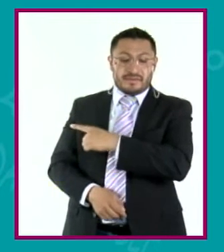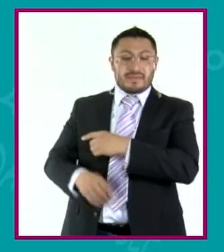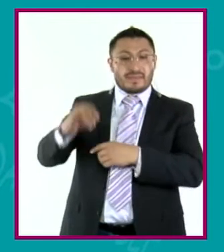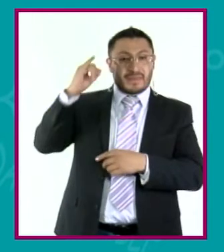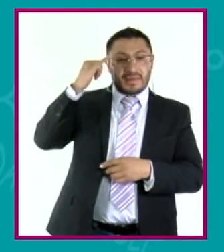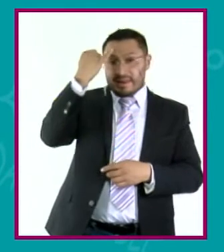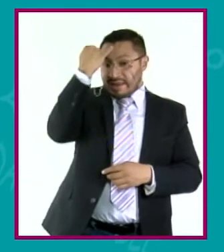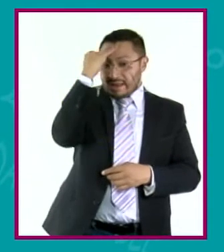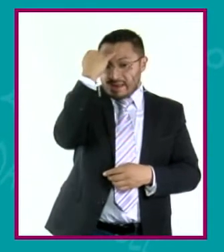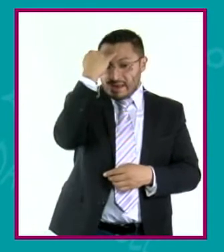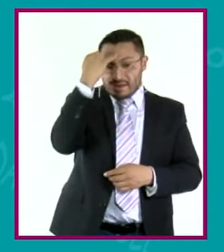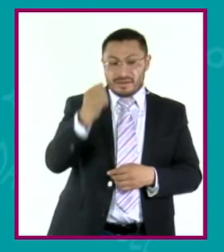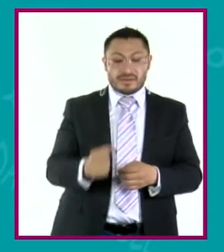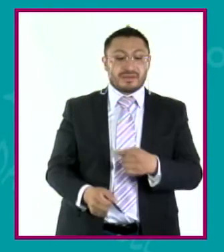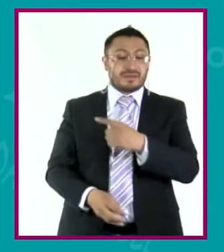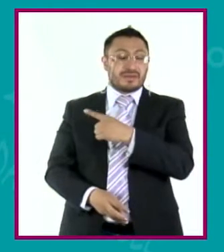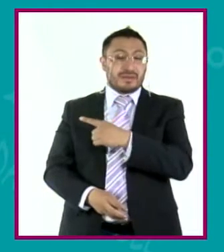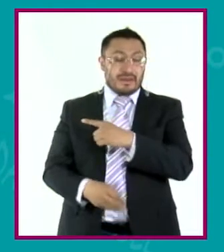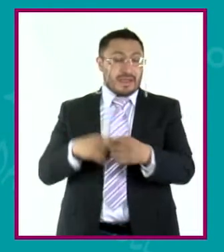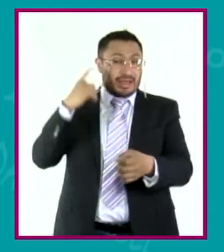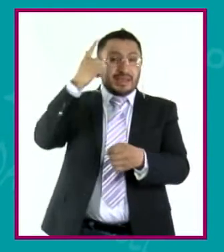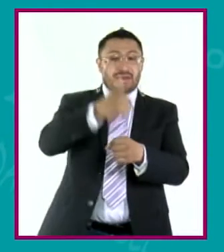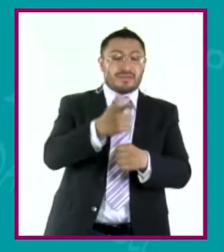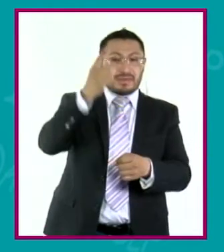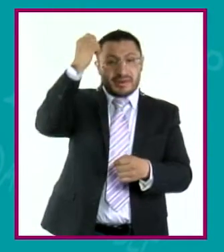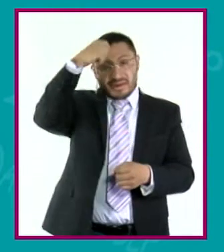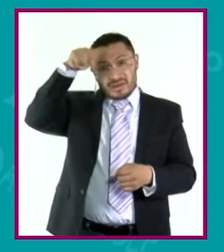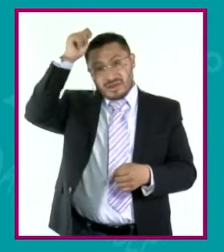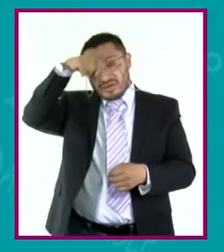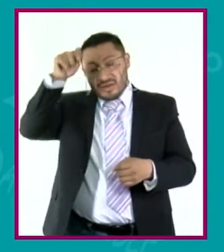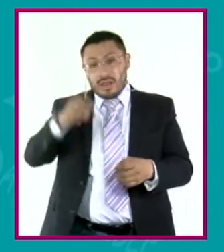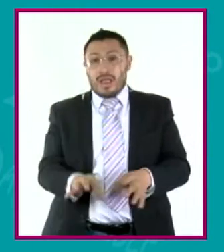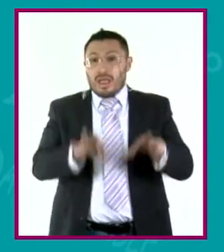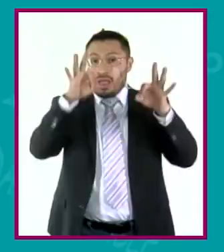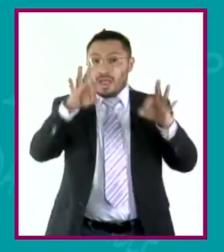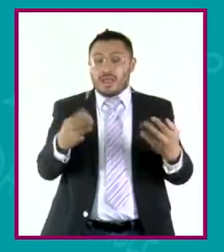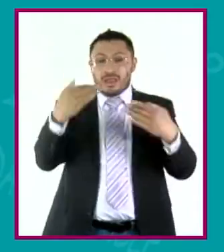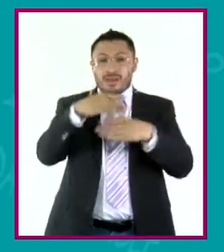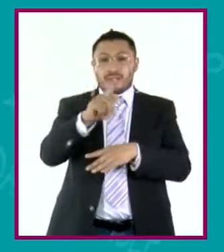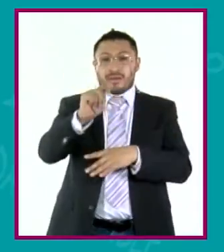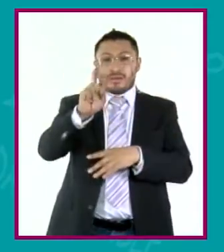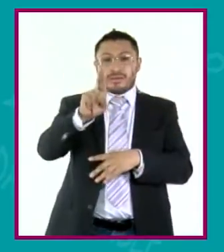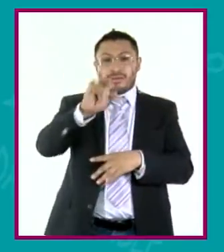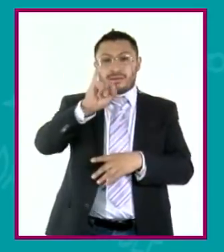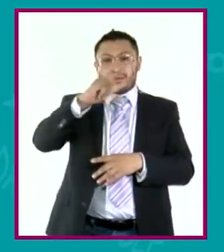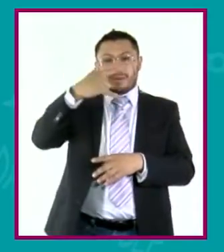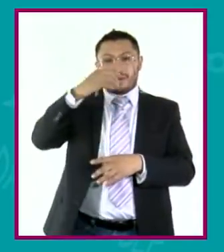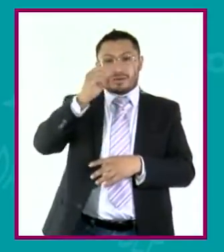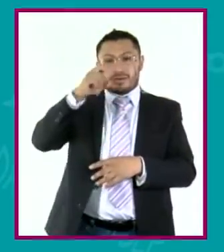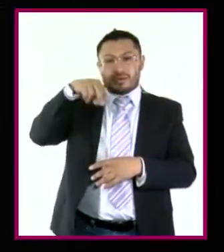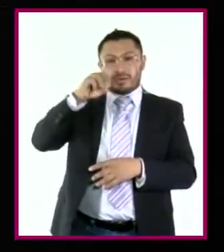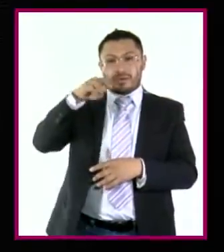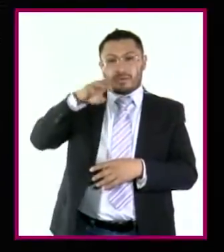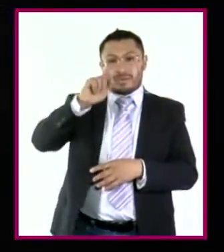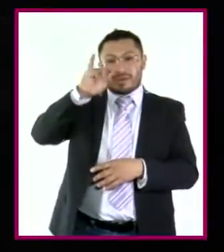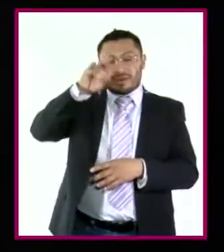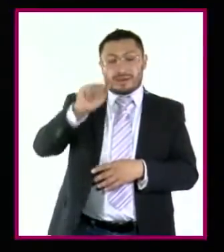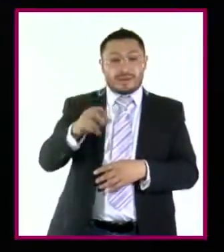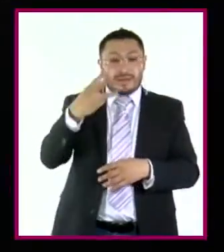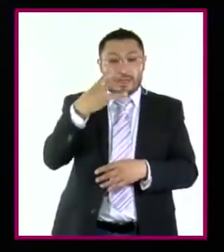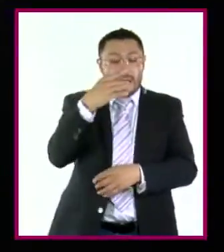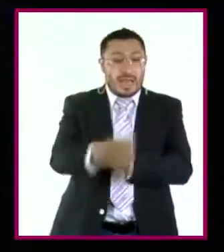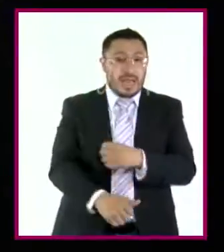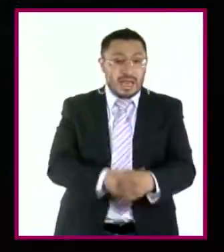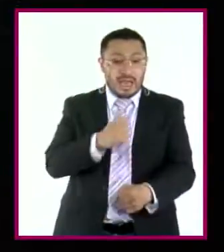Srivinasa Ramanujan descubrió teoremas sofisticados de trigonometría a los 13 años de edad sin haber recibido más que